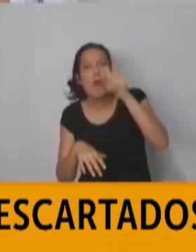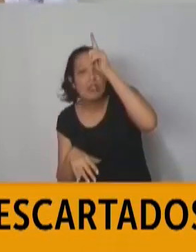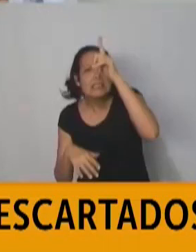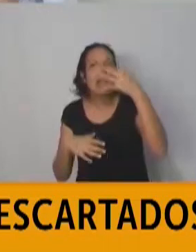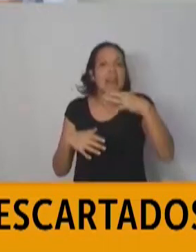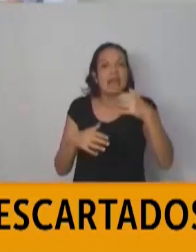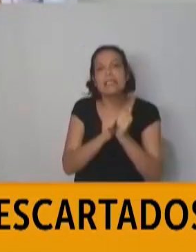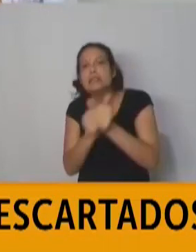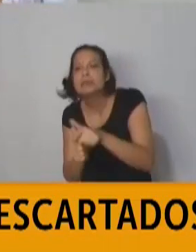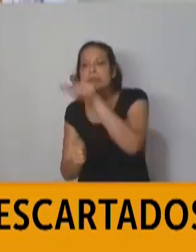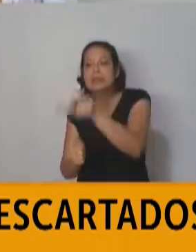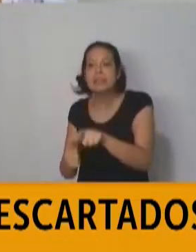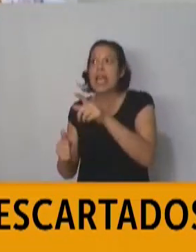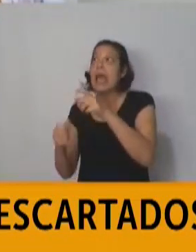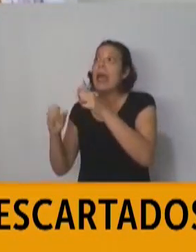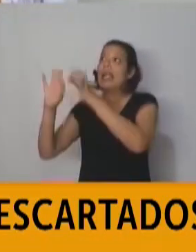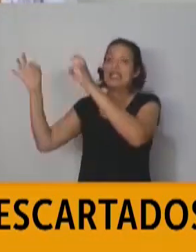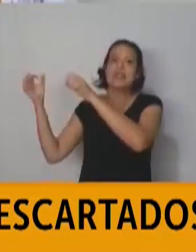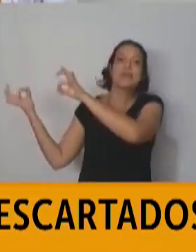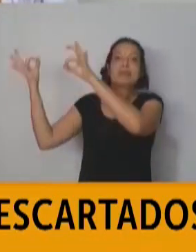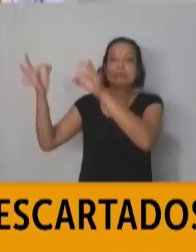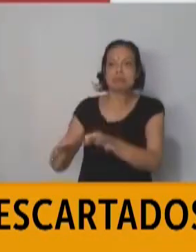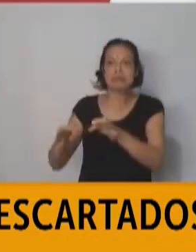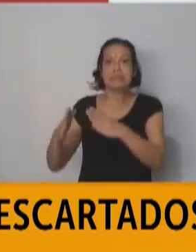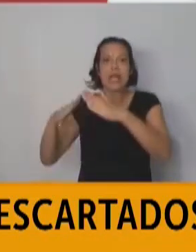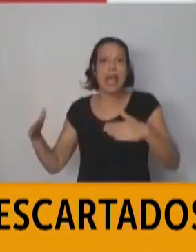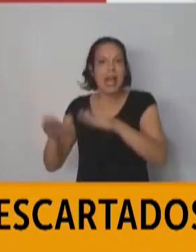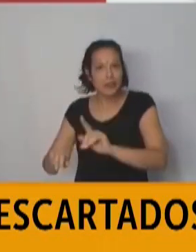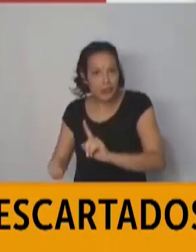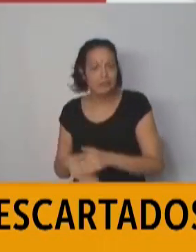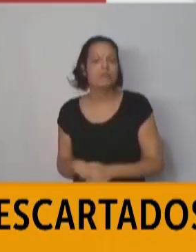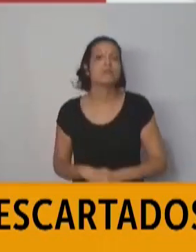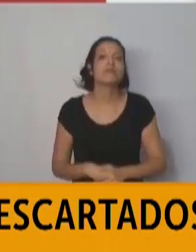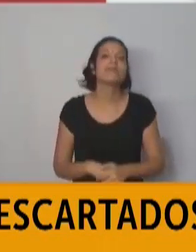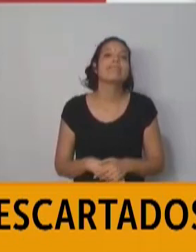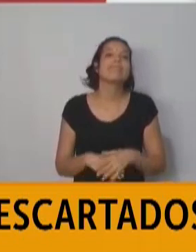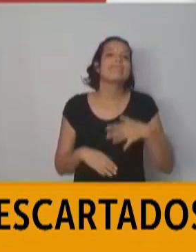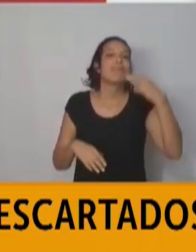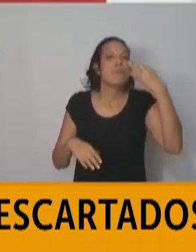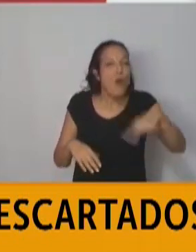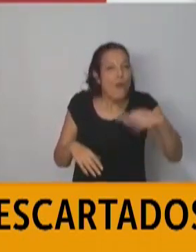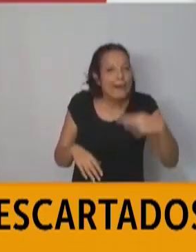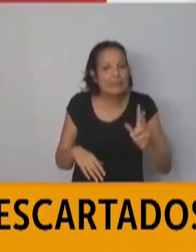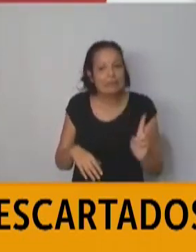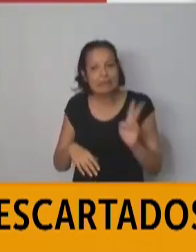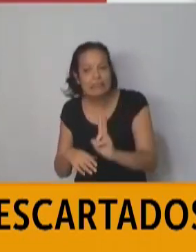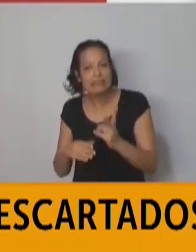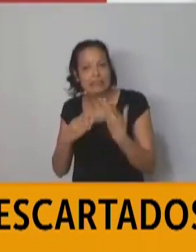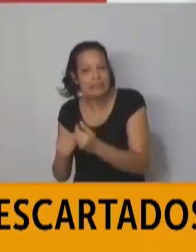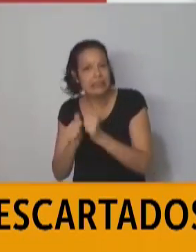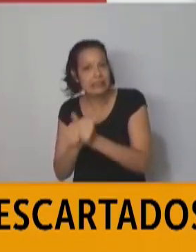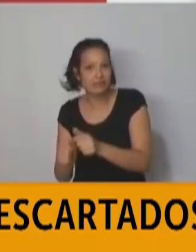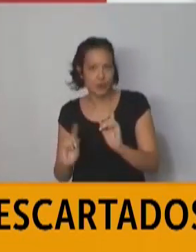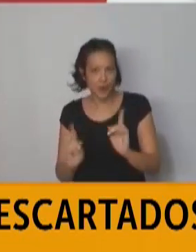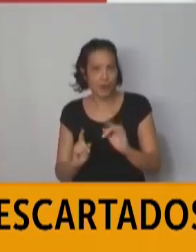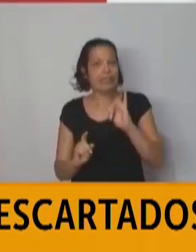y no se encuentran haciendo la cuarentena? No es obligatorio. Si es importante, bueno, que